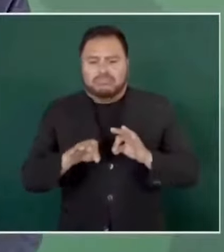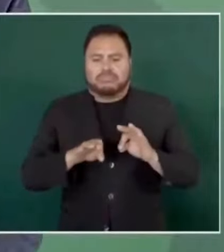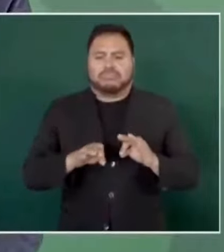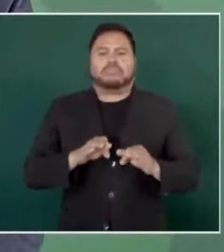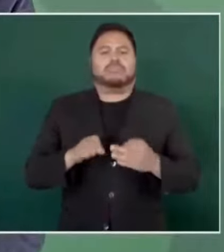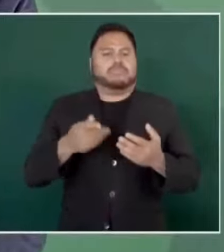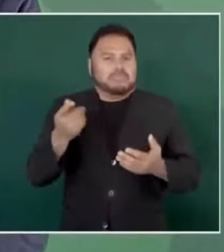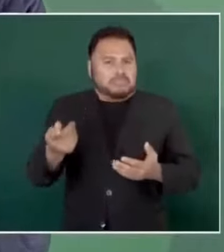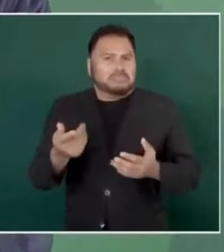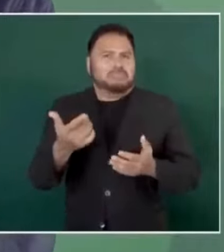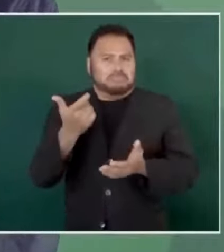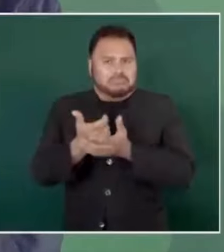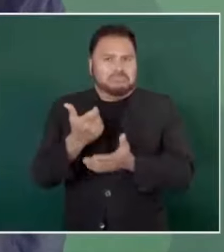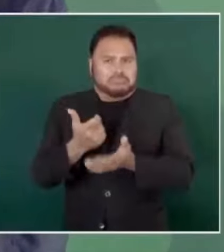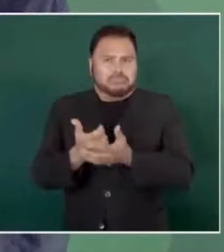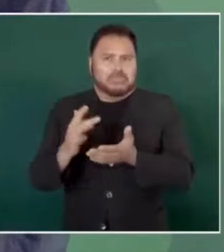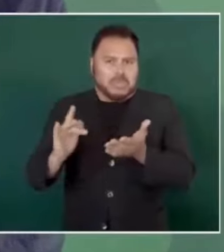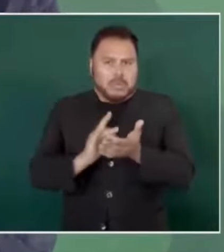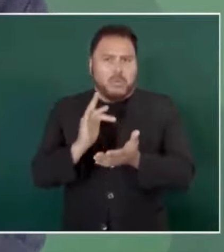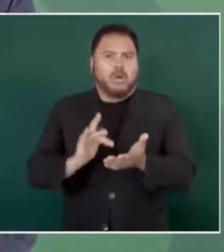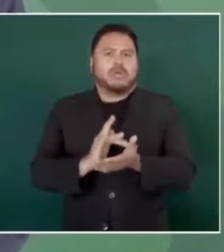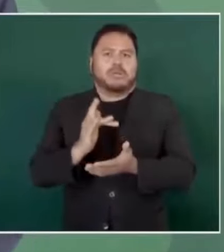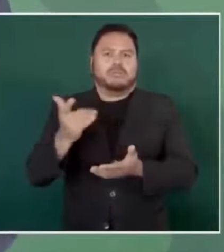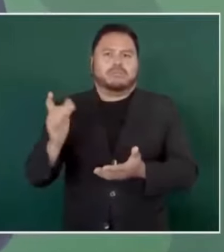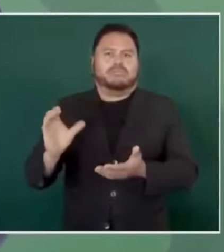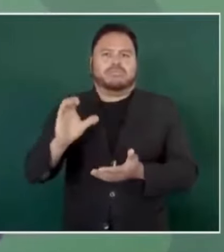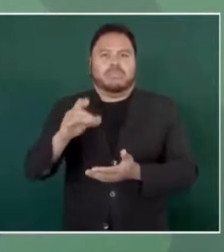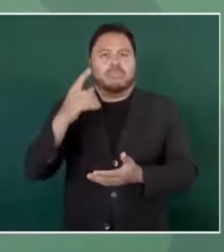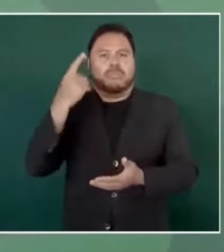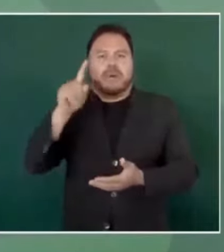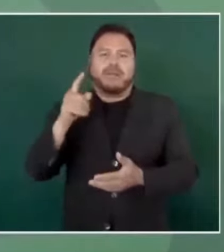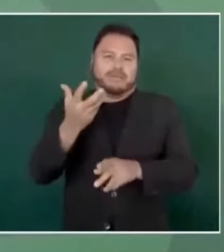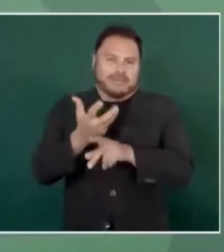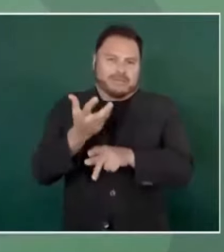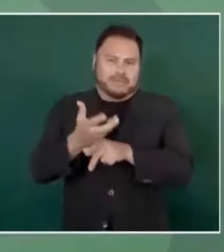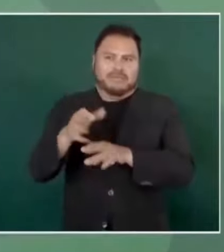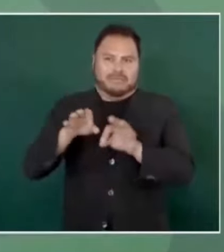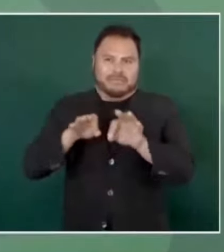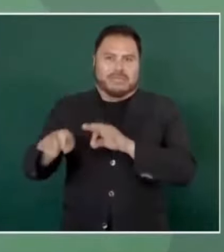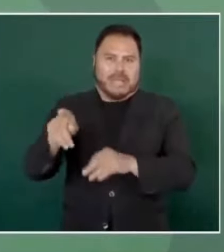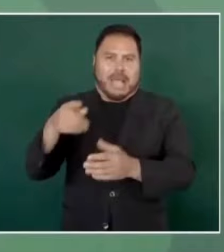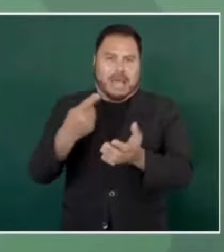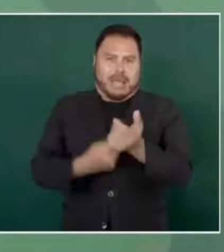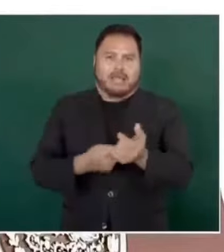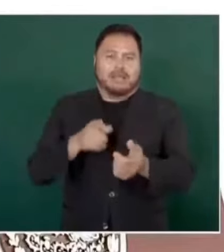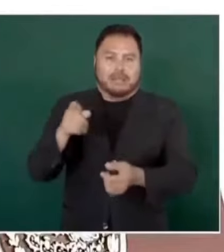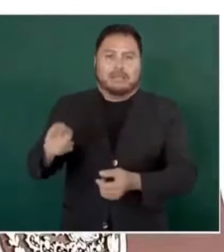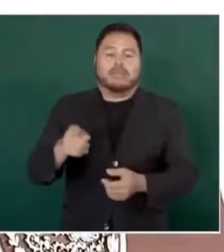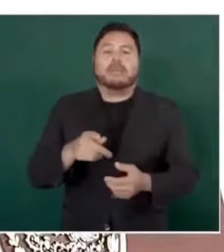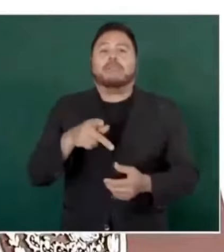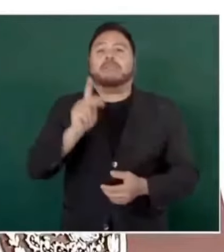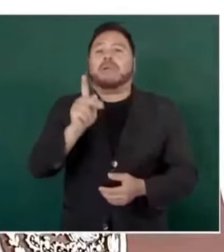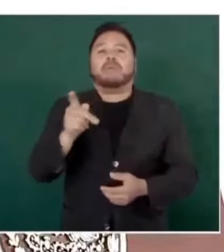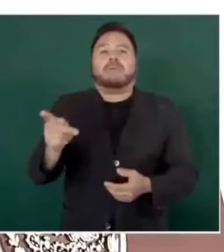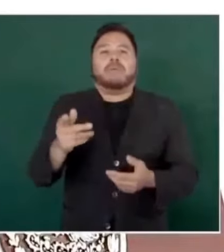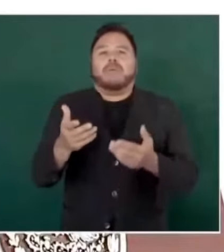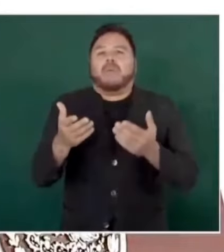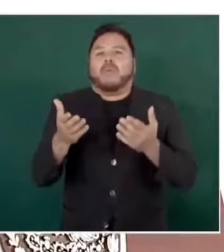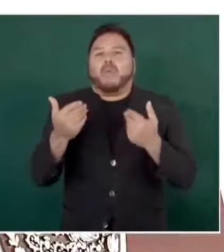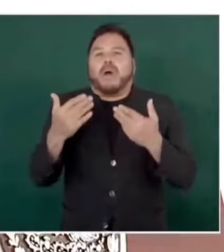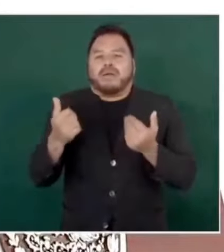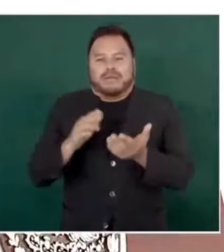aportan al desarrollo de Estados Unidos y no tienen nacionalidad,